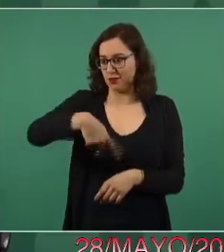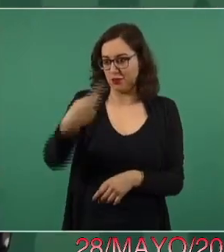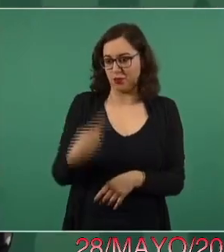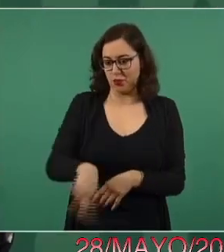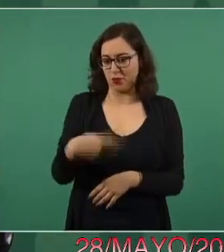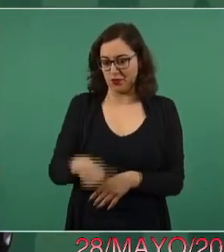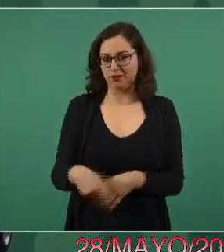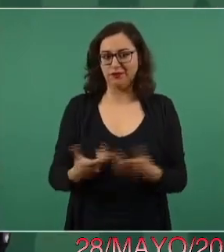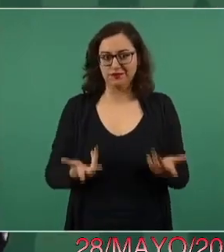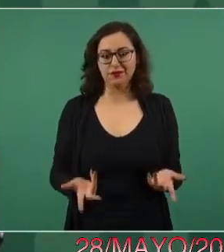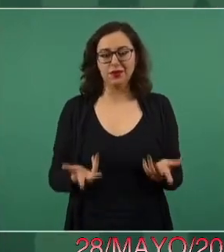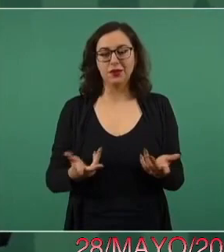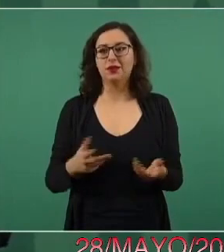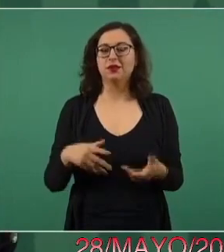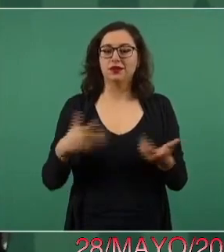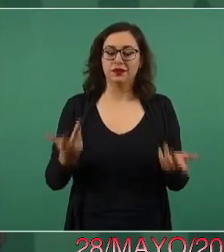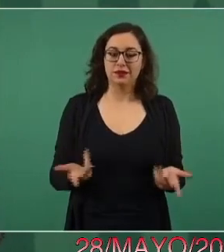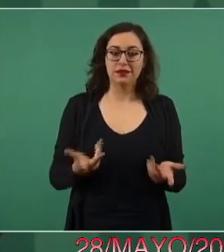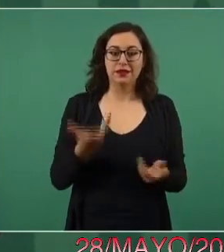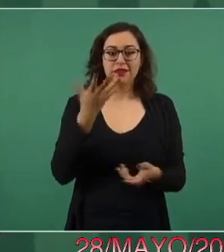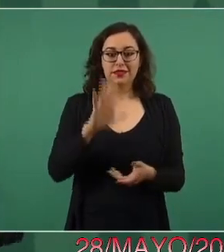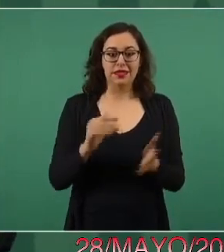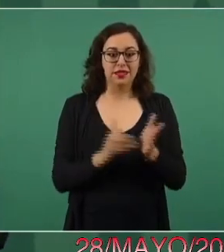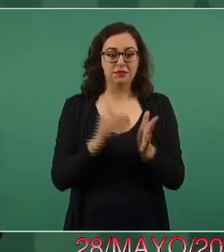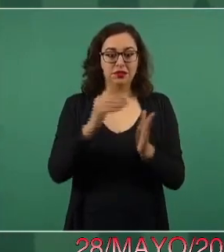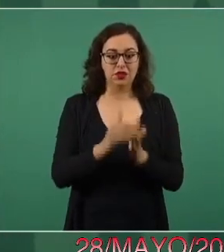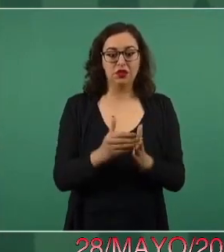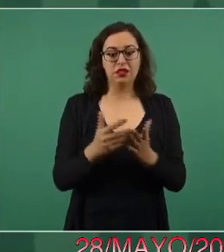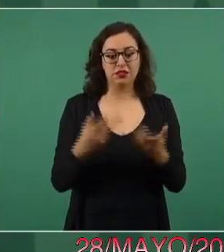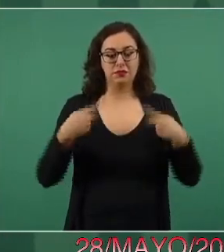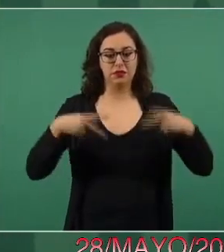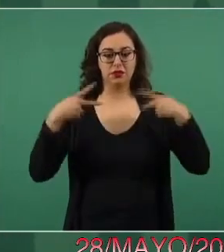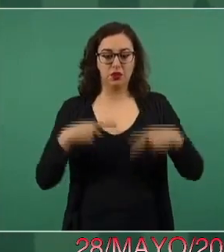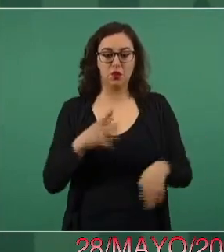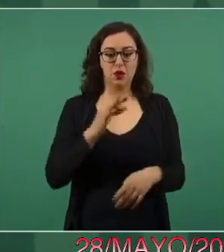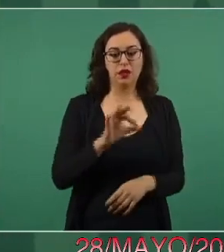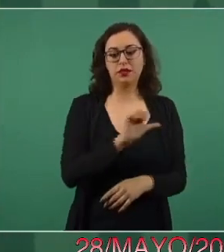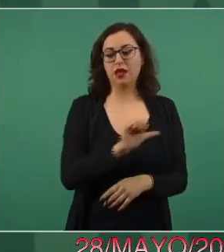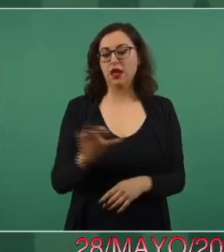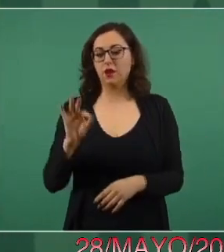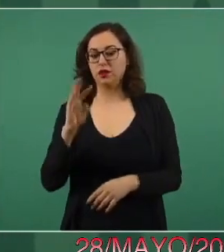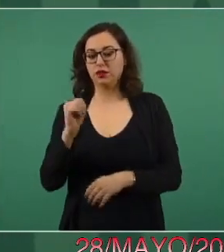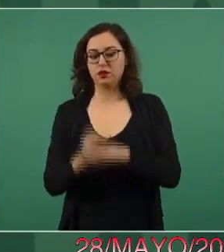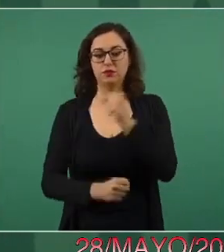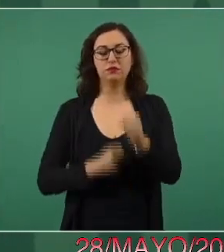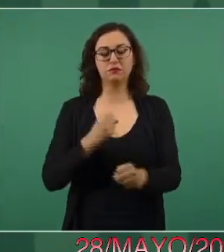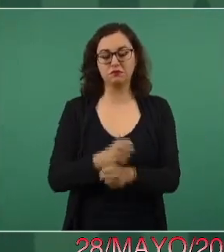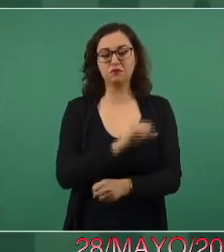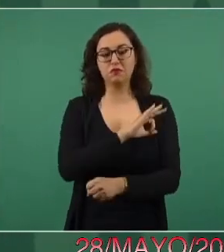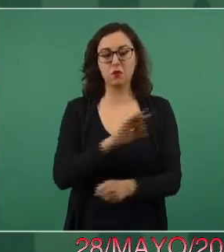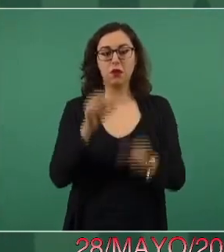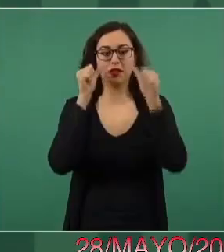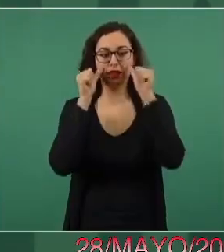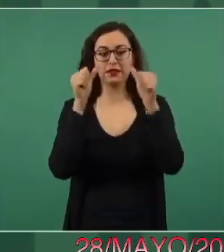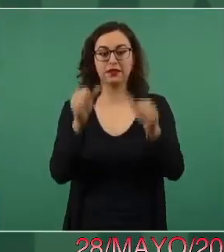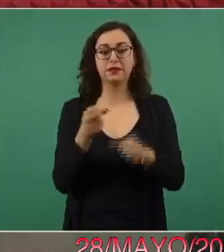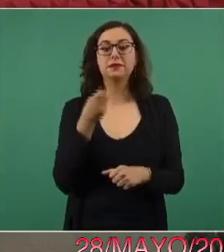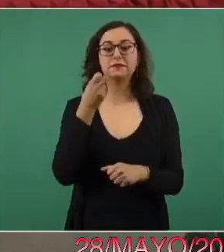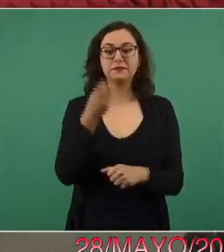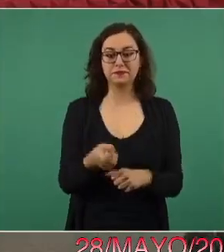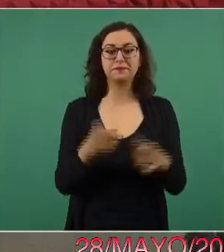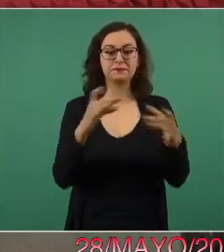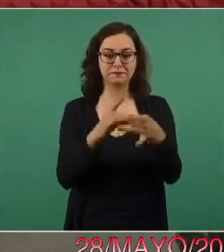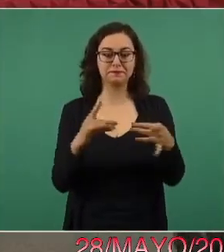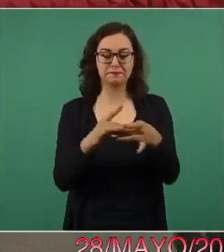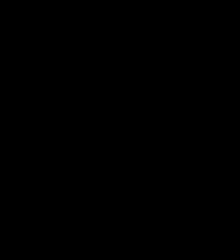atender a las personas, más de 10 millones entre 40 y 49 años. Bueno, esa es la explicación que yo tendría que dar.